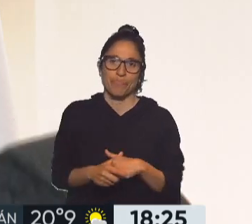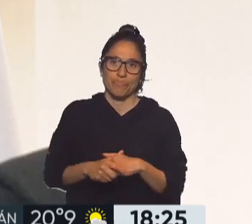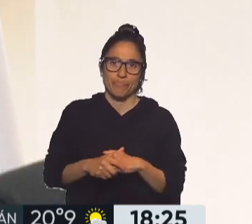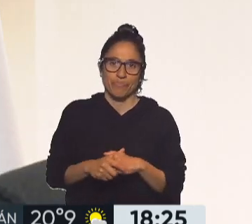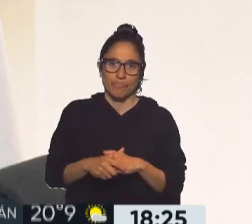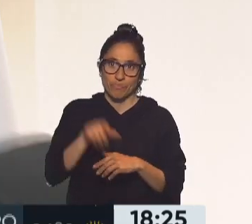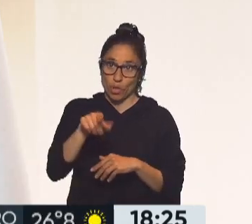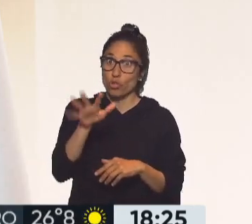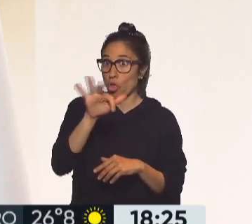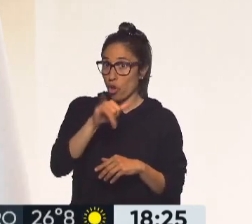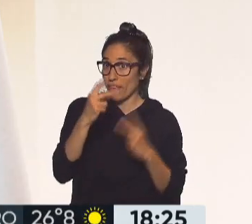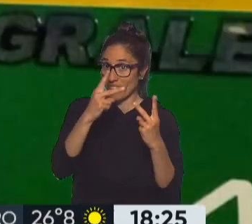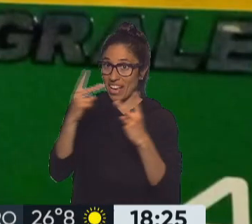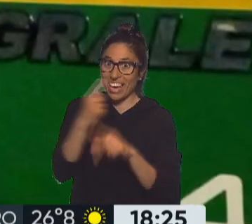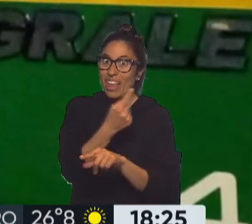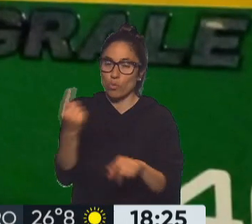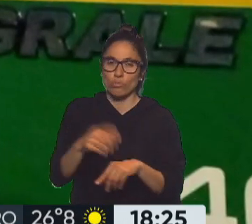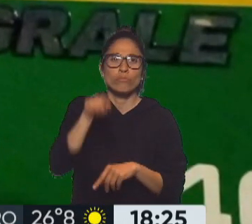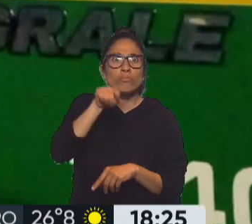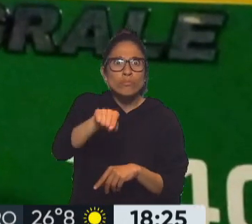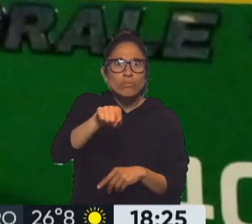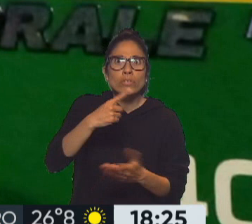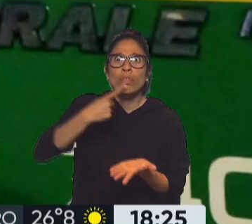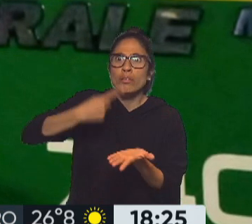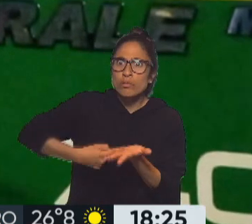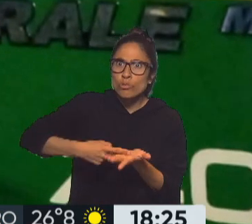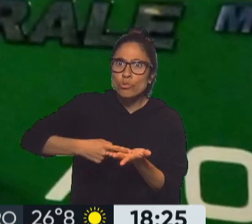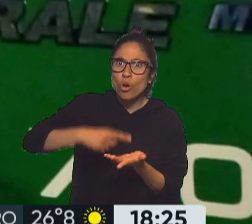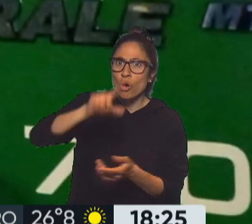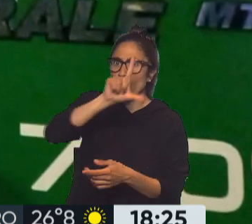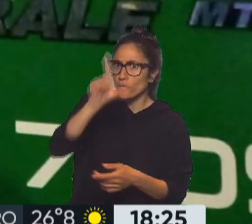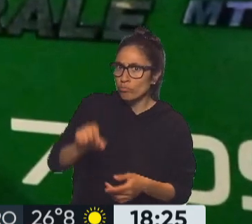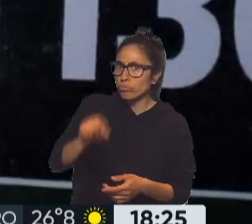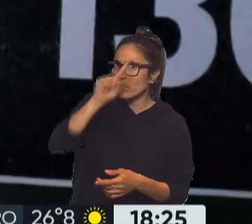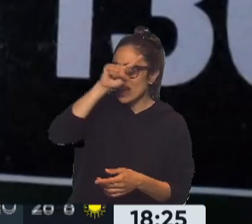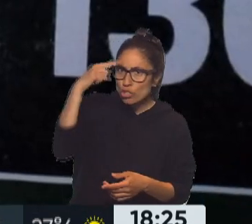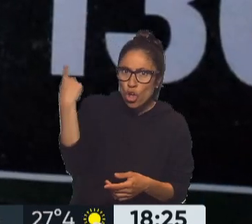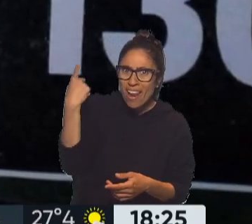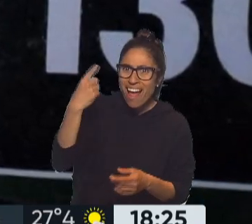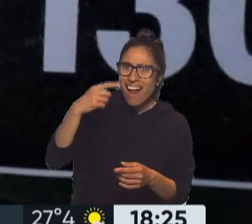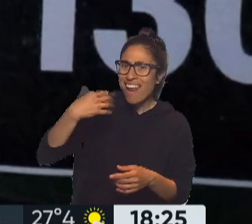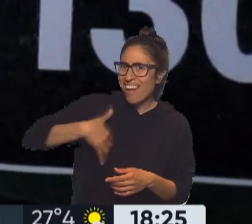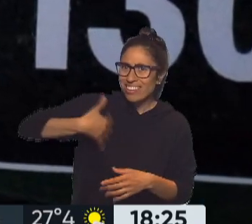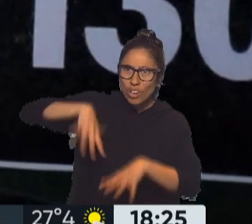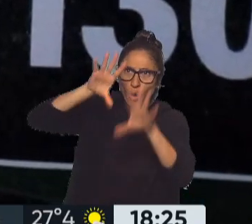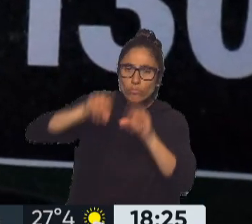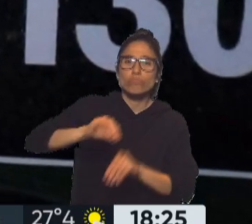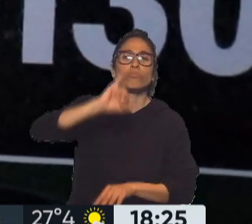¿Esto sería a nivel nacional? Esto es a nivel nacional, la cartelería está siendo colocada desde ayer en las más de